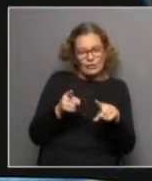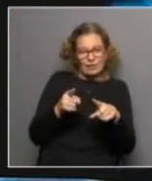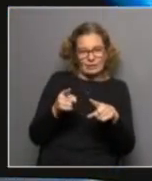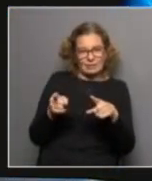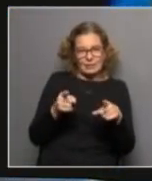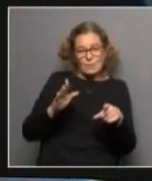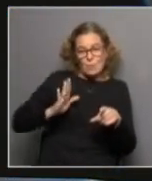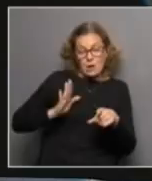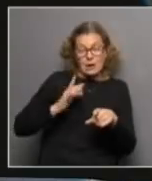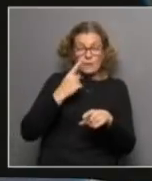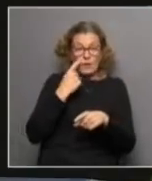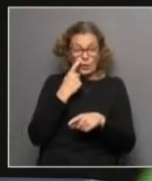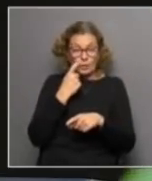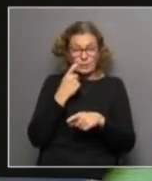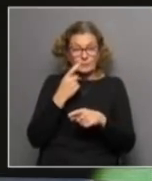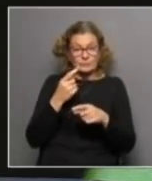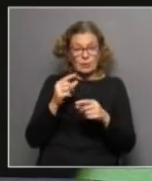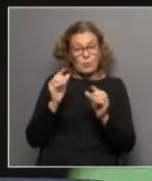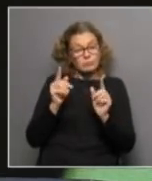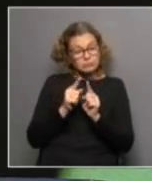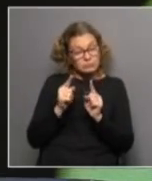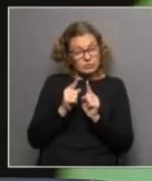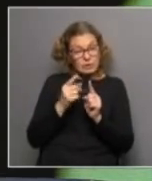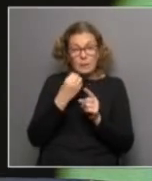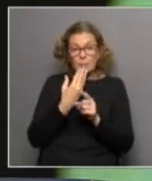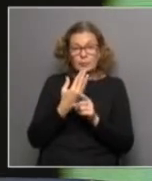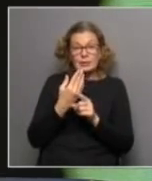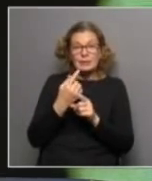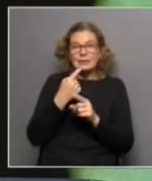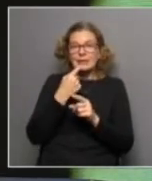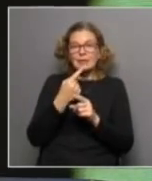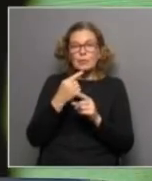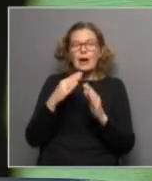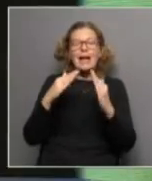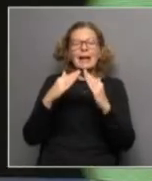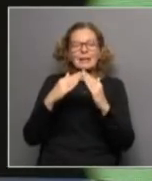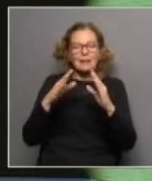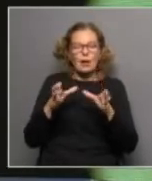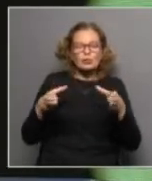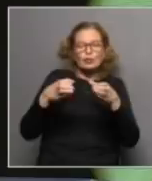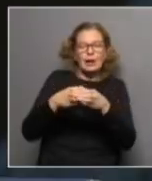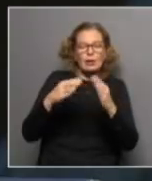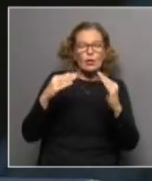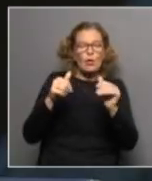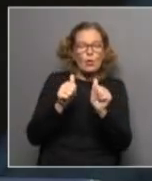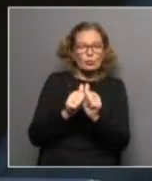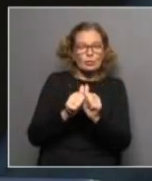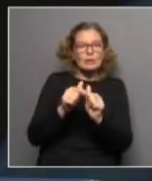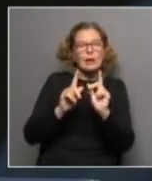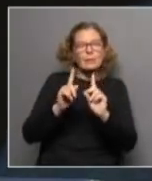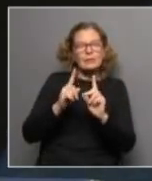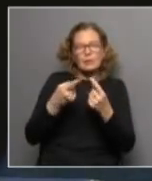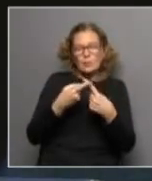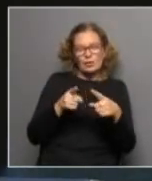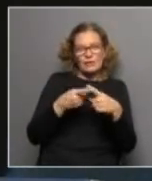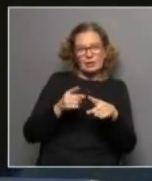encuentran entre mujeres y varones sean bastante chicas. Porque lo medimos a nivel del hogar y generalmente la composición de los hogares no es muy